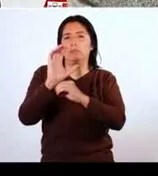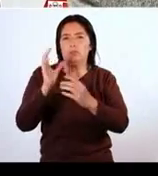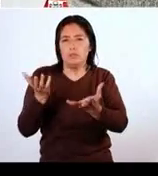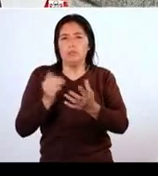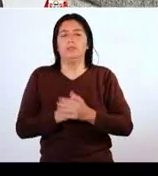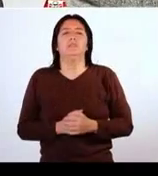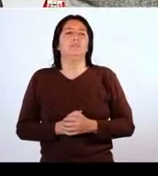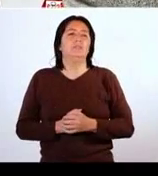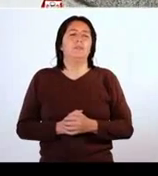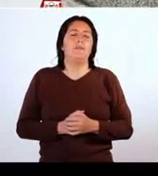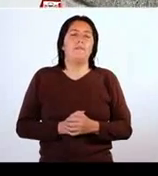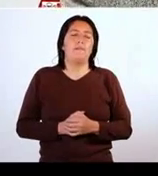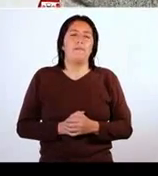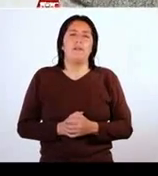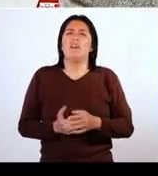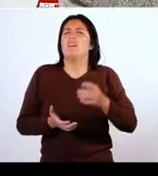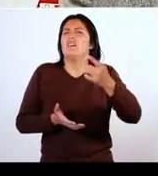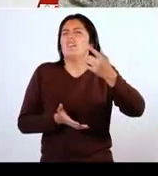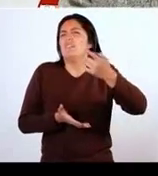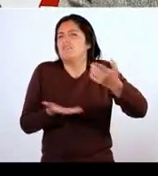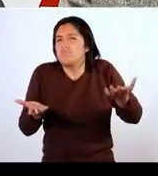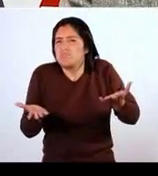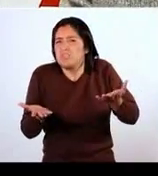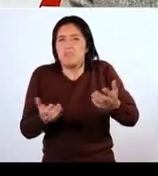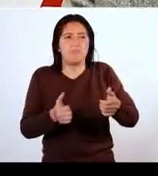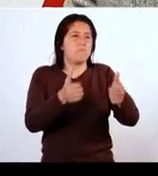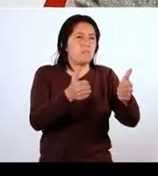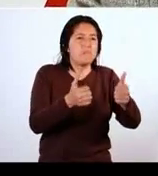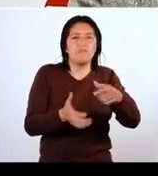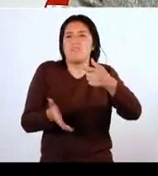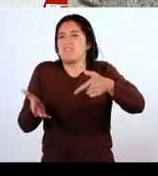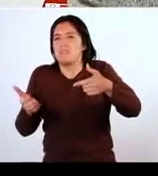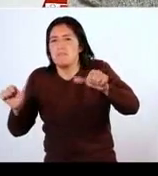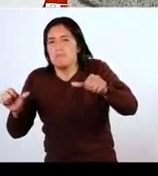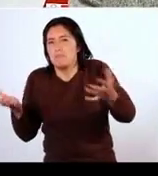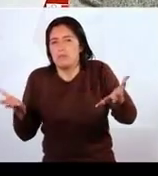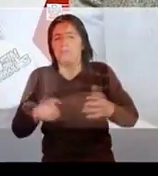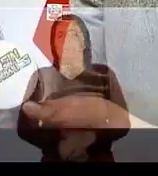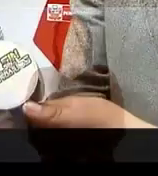que está bien o que está mal.